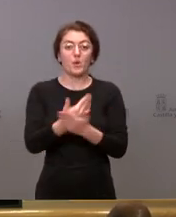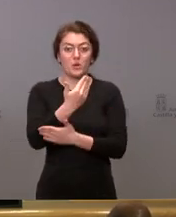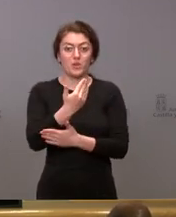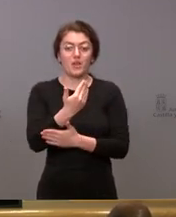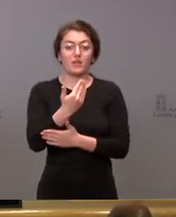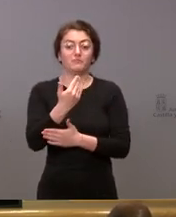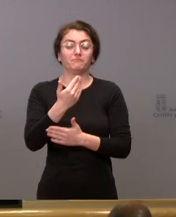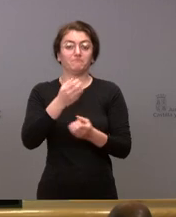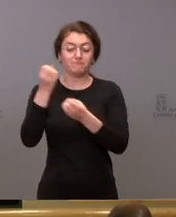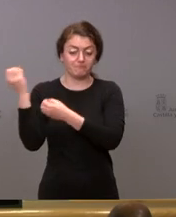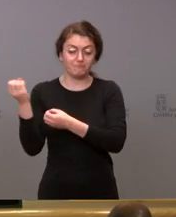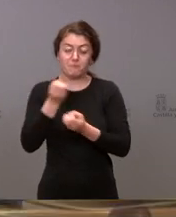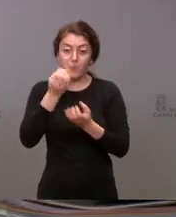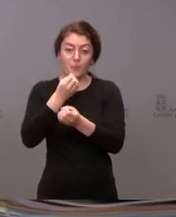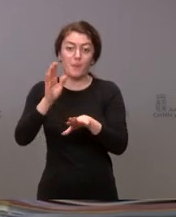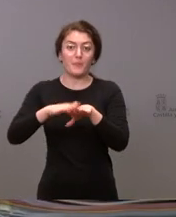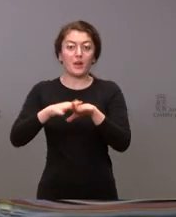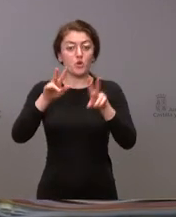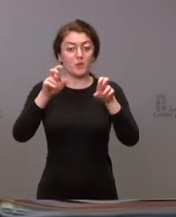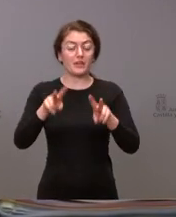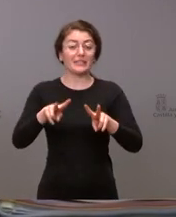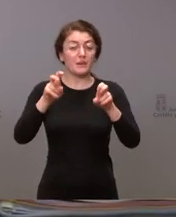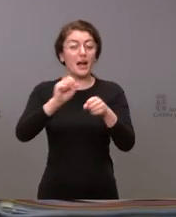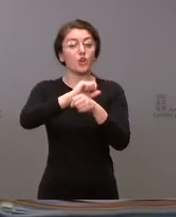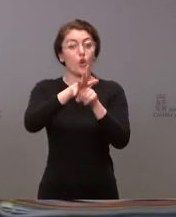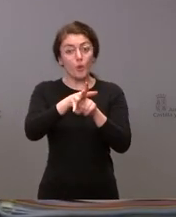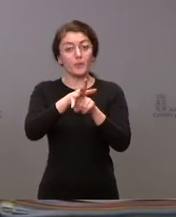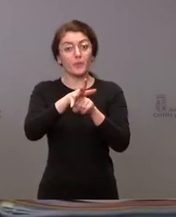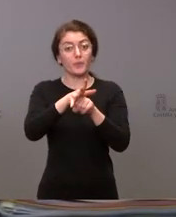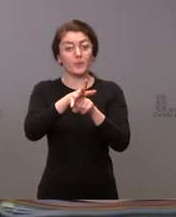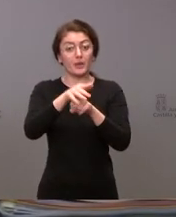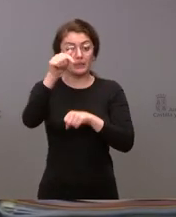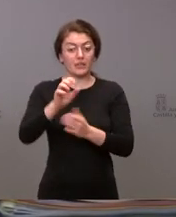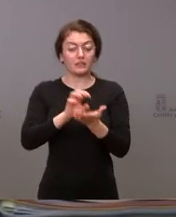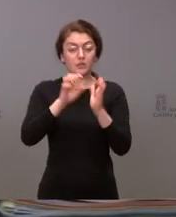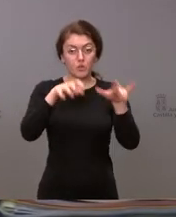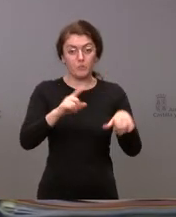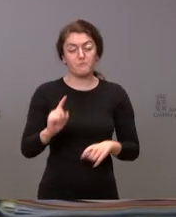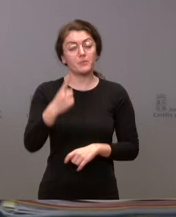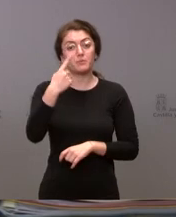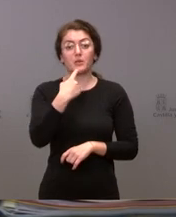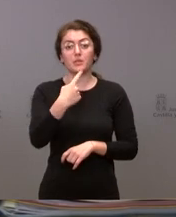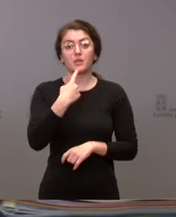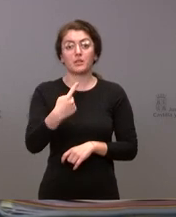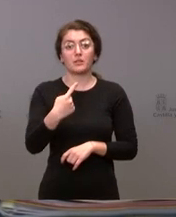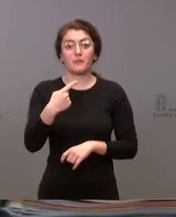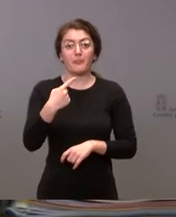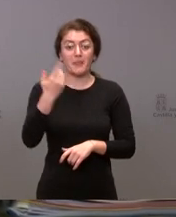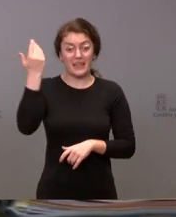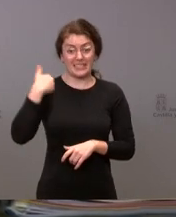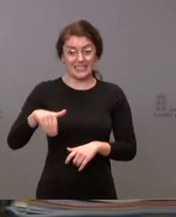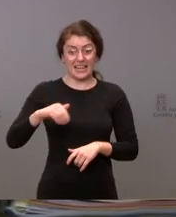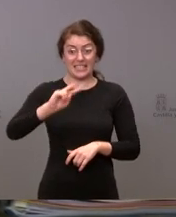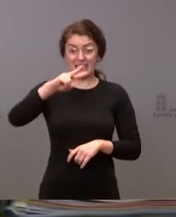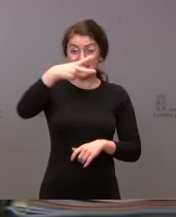últimas novedades sobre la situación de la pandemia COVID-19 en Castilla y León. Y, en primer lugar, comunicarles que hemos entrado en la segunda